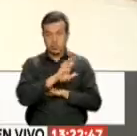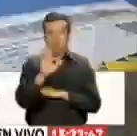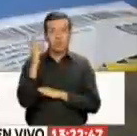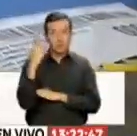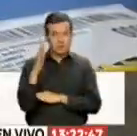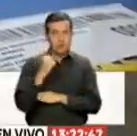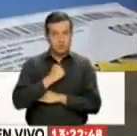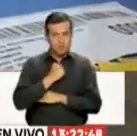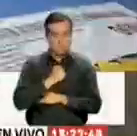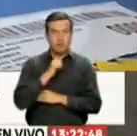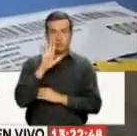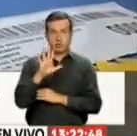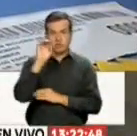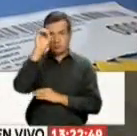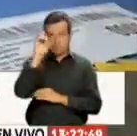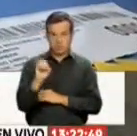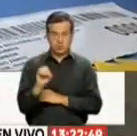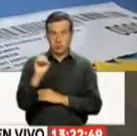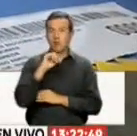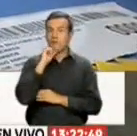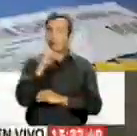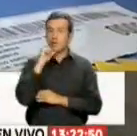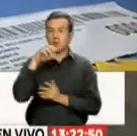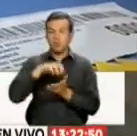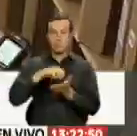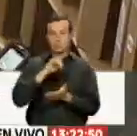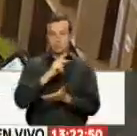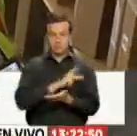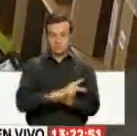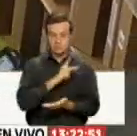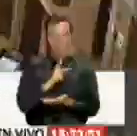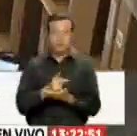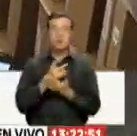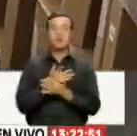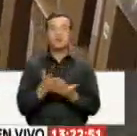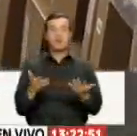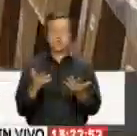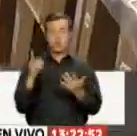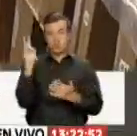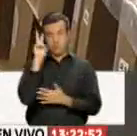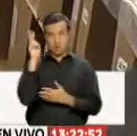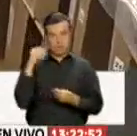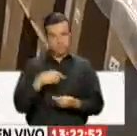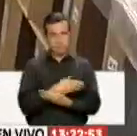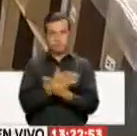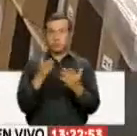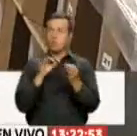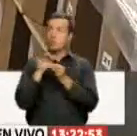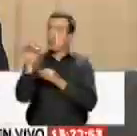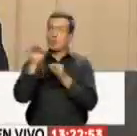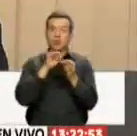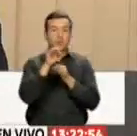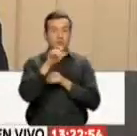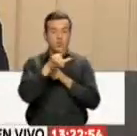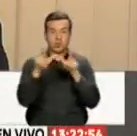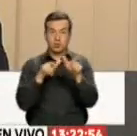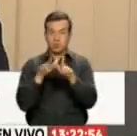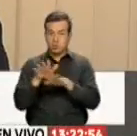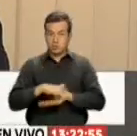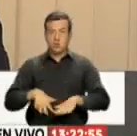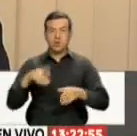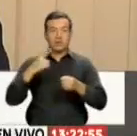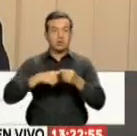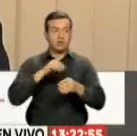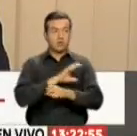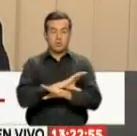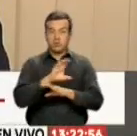provinciales El 5% restante Corresponde a la provincia de Pichincha Será distribuido Desde este viernes A los lugares más lejanos Quito rural Y